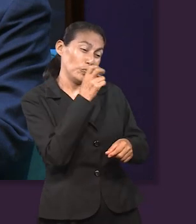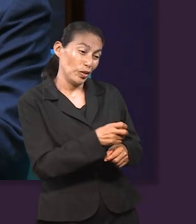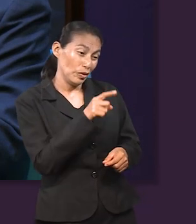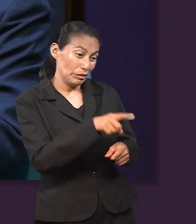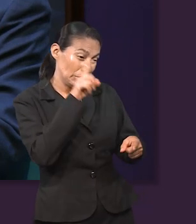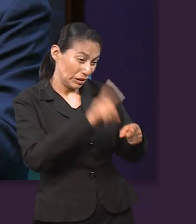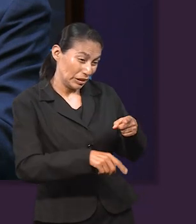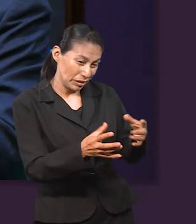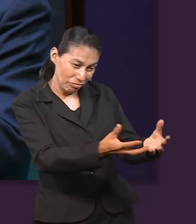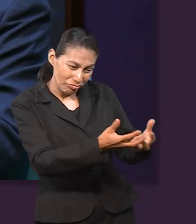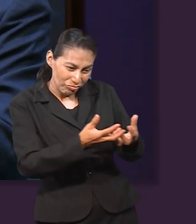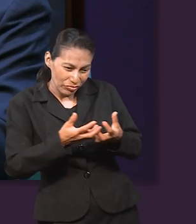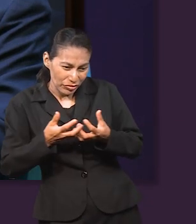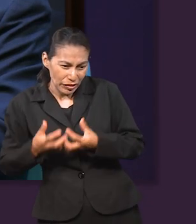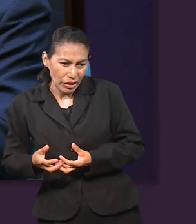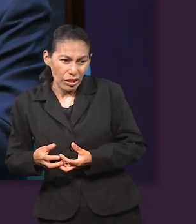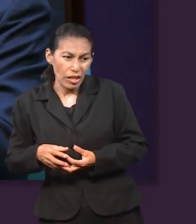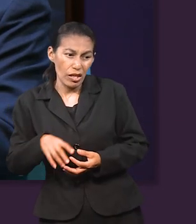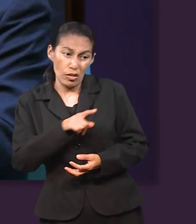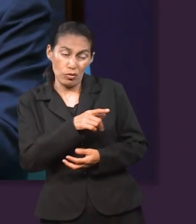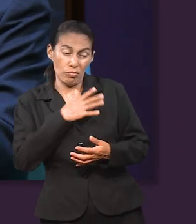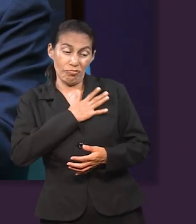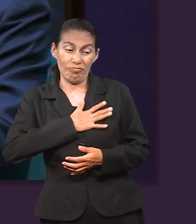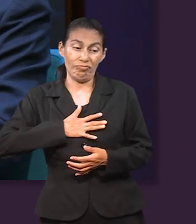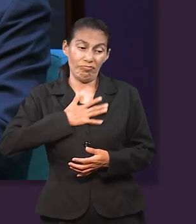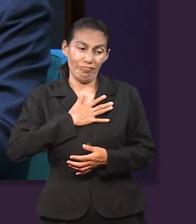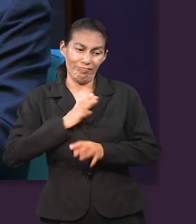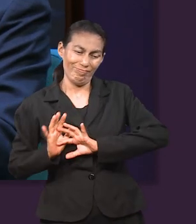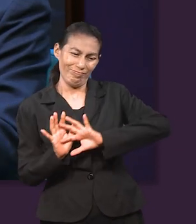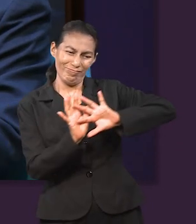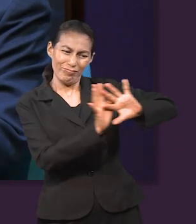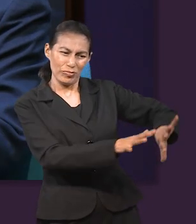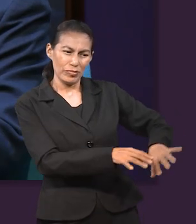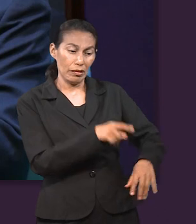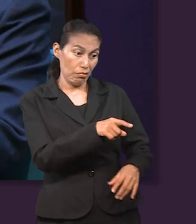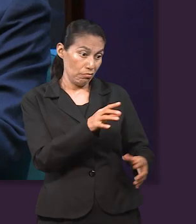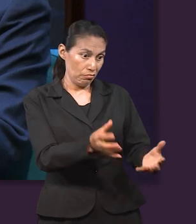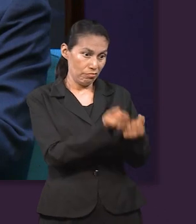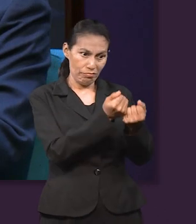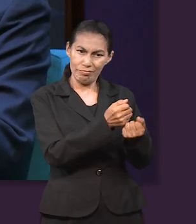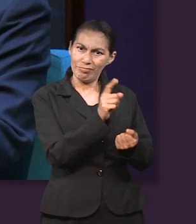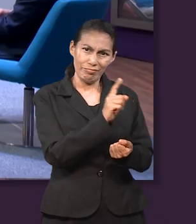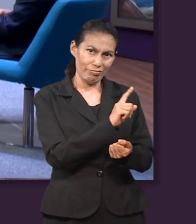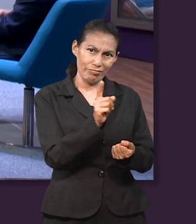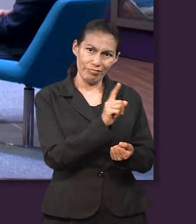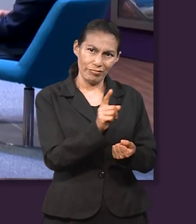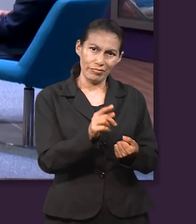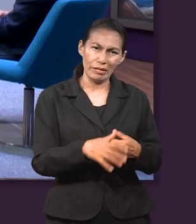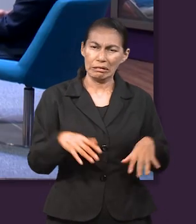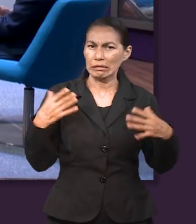antes sus amantes lo desdondaré y la avergonzaré. De esta no se va a salvar.